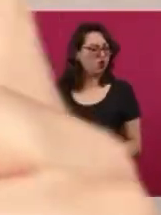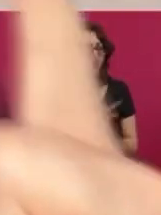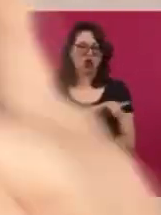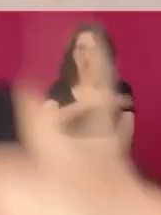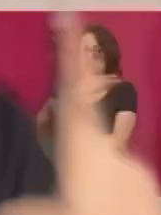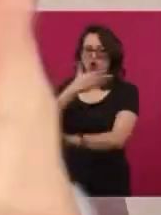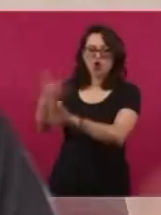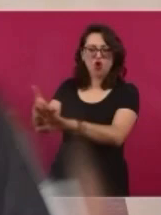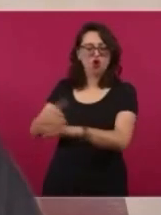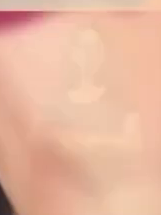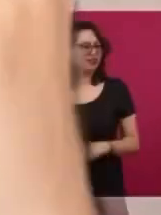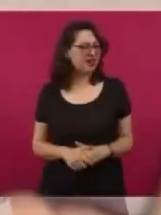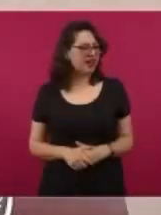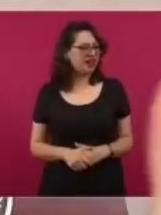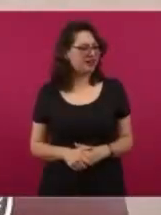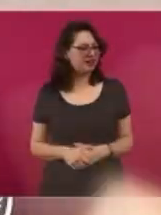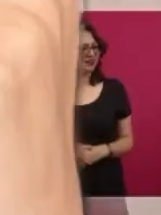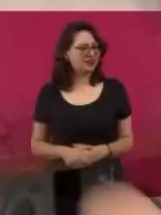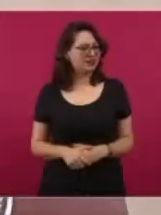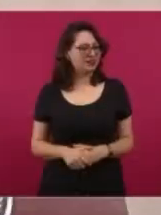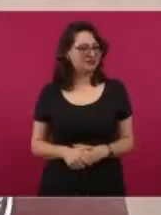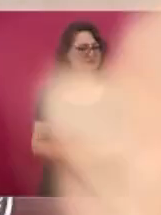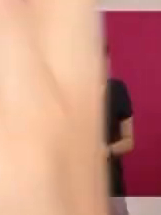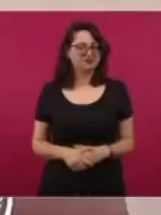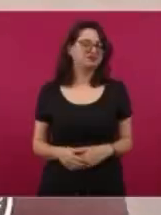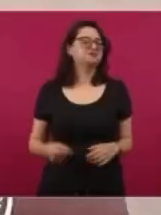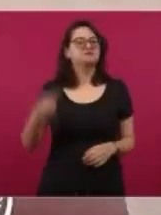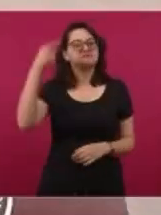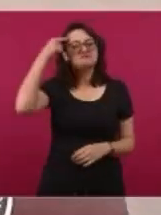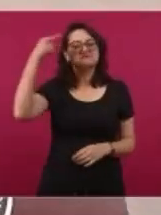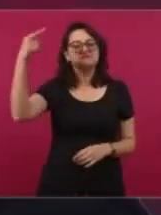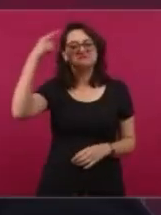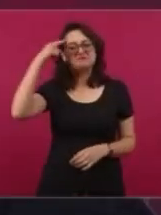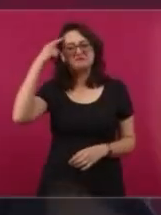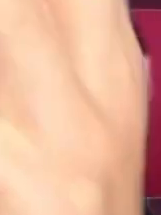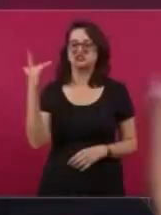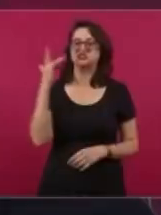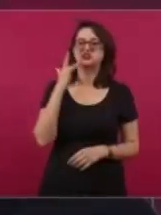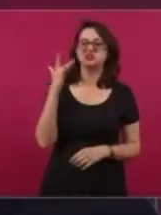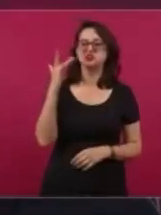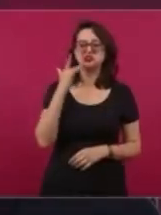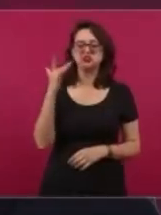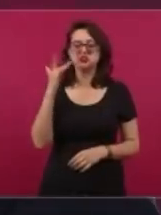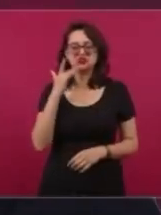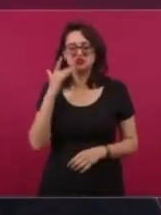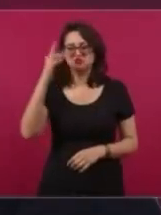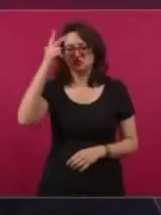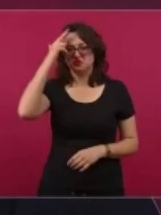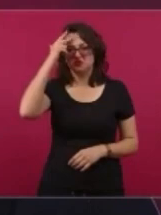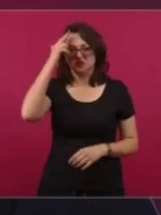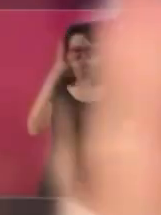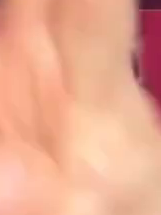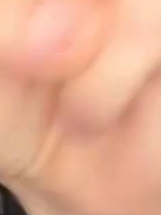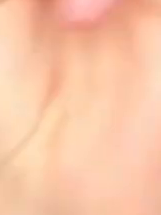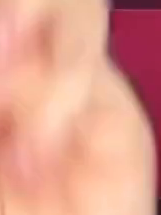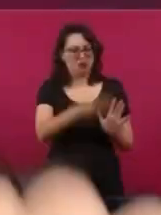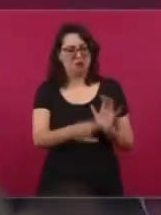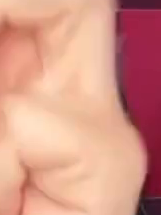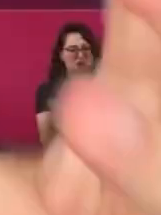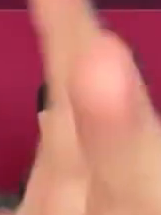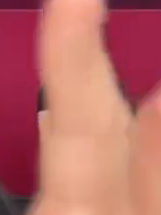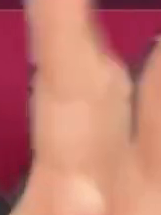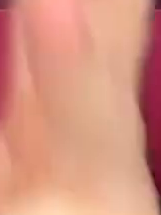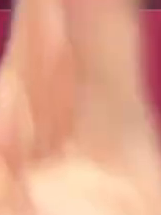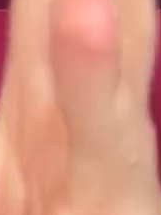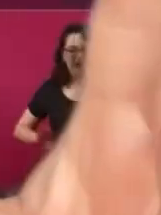no estar viendo Latino, ni el Reforma, ni el Sirus Gómez Levas, o el Sirus Black, que muchas veces ahí le dicen.